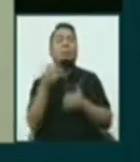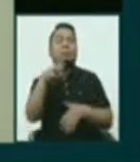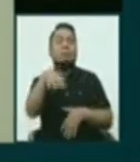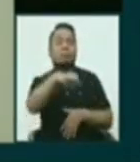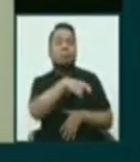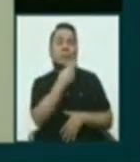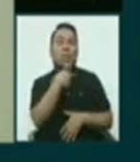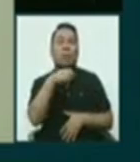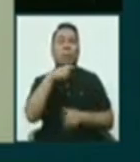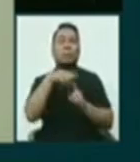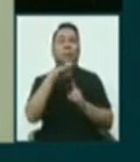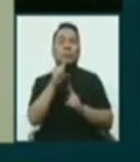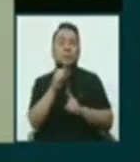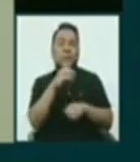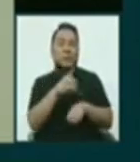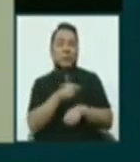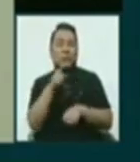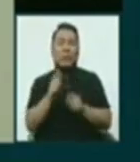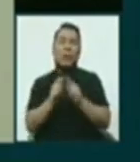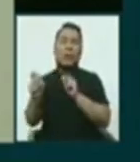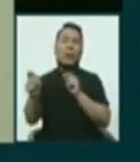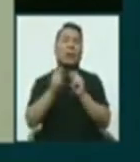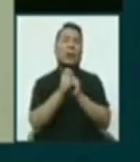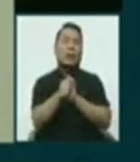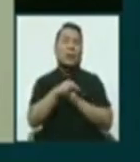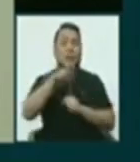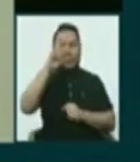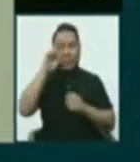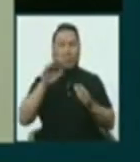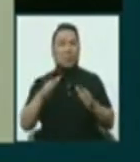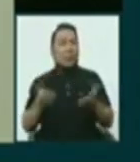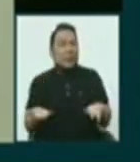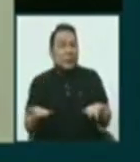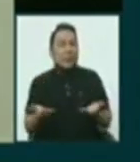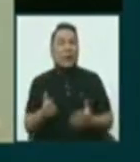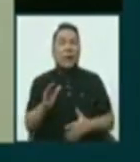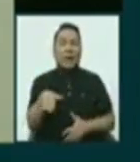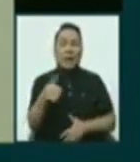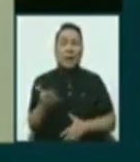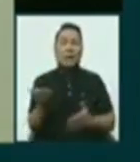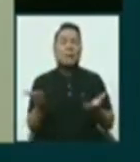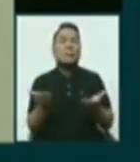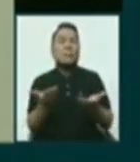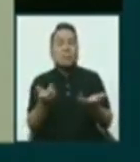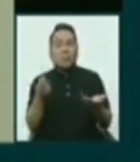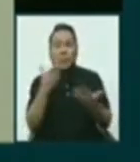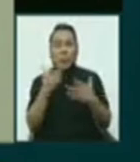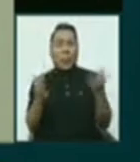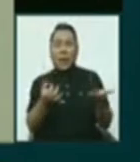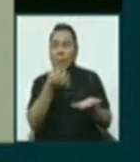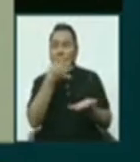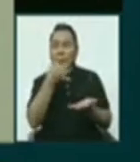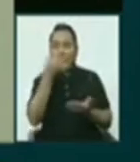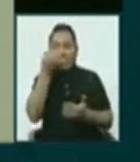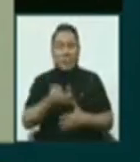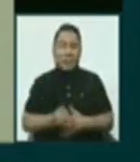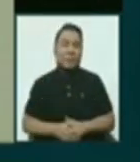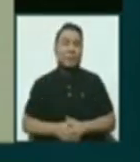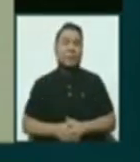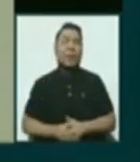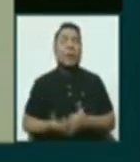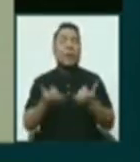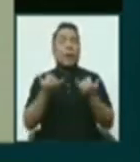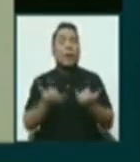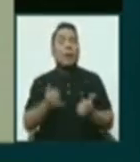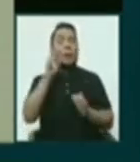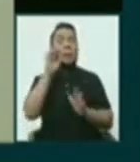en los lugares más alejados de nuestro país, que hay este... donde no hay medicina realmente, ¿no? Ahora, por